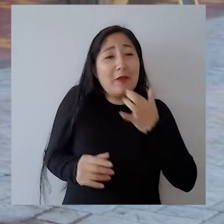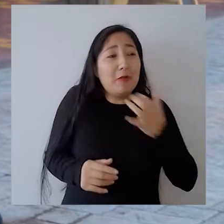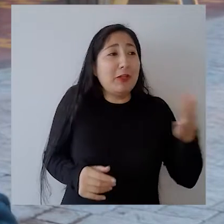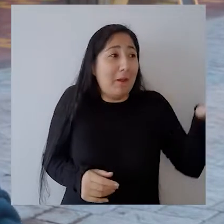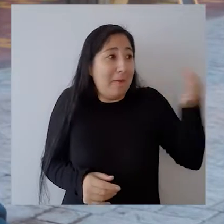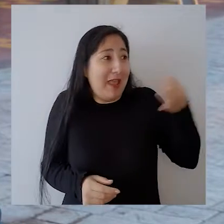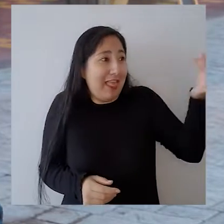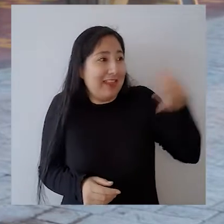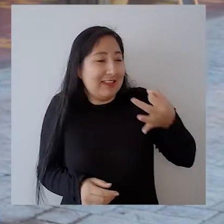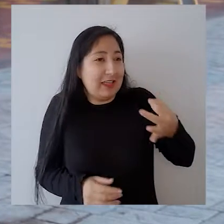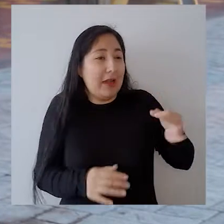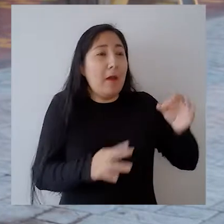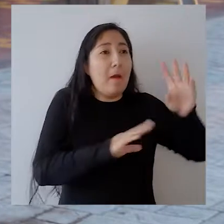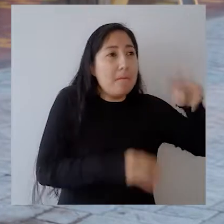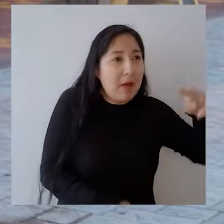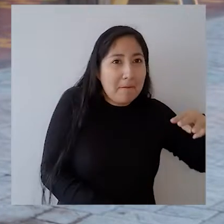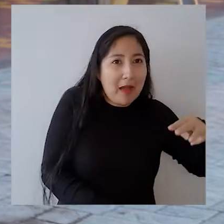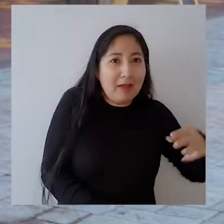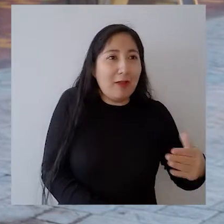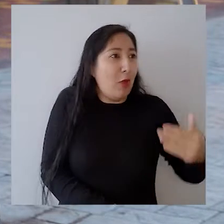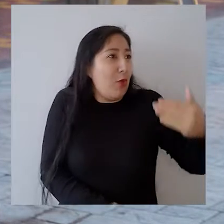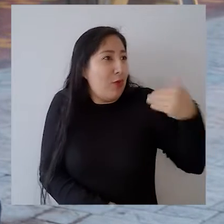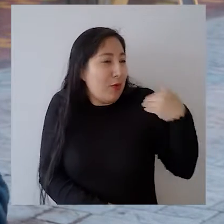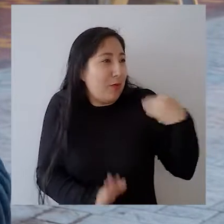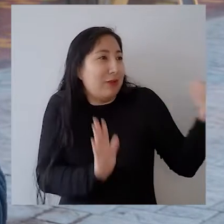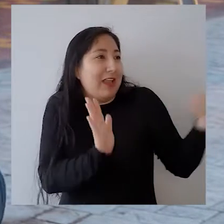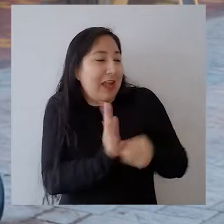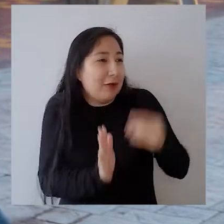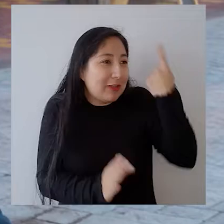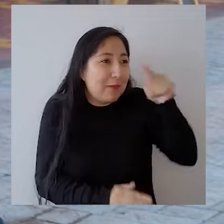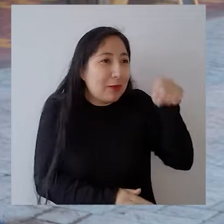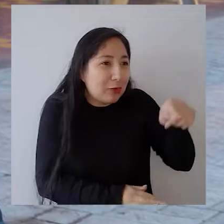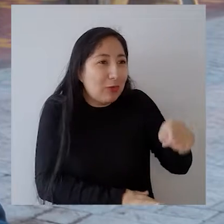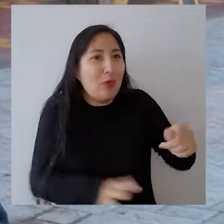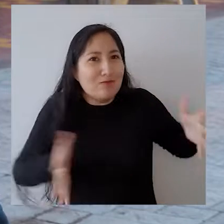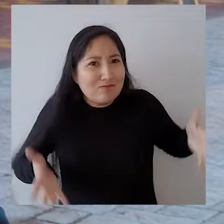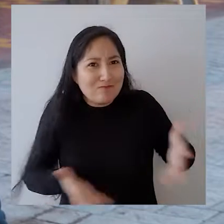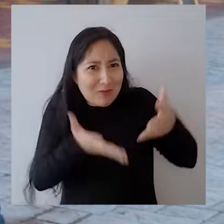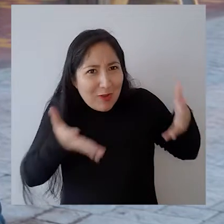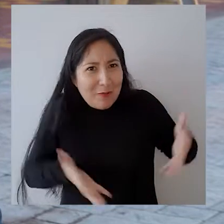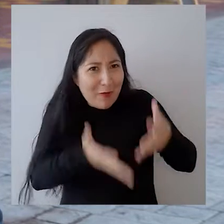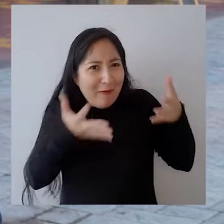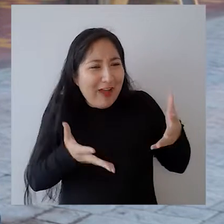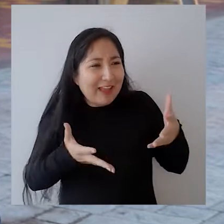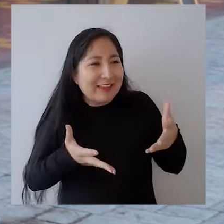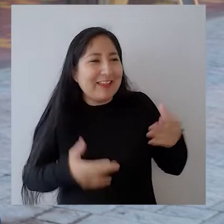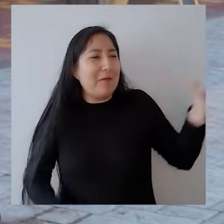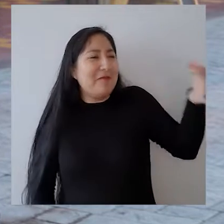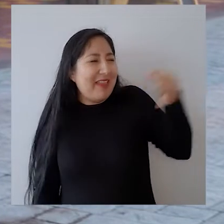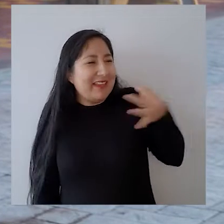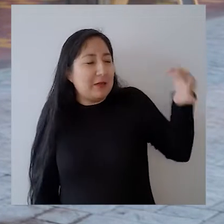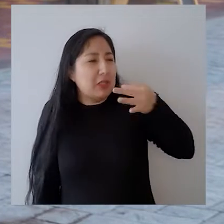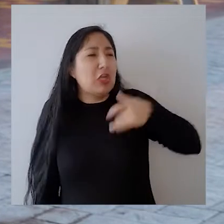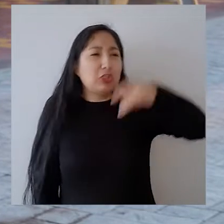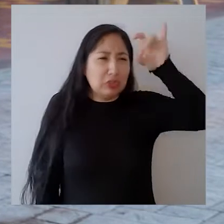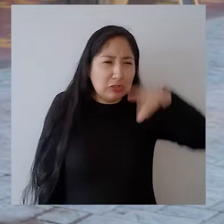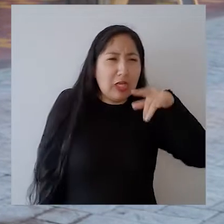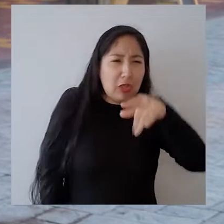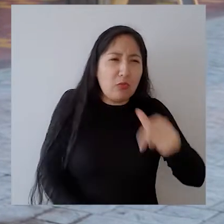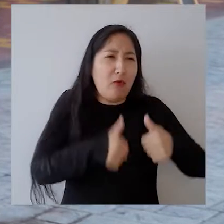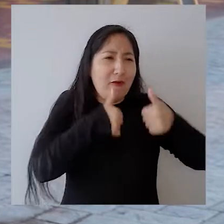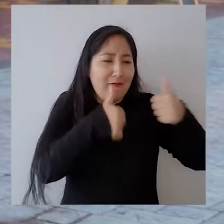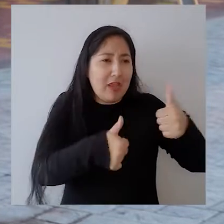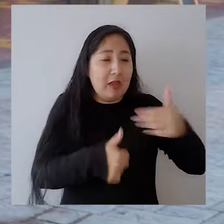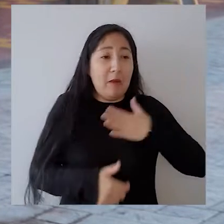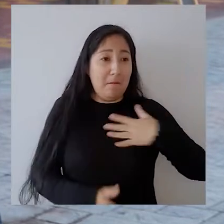dicen mamá como te vaya pero tú ya lo intentaste lo intentaste me dice y yo sé que te va a ir